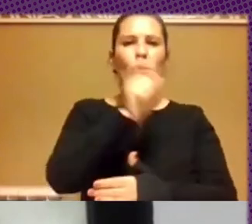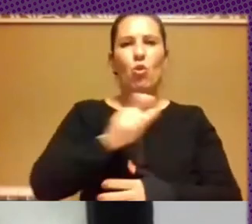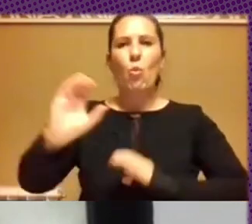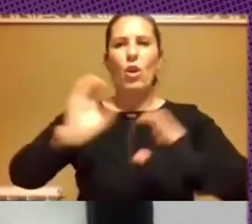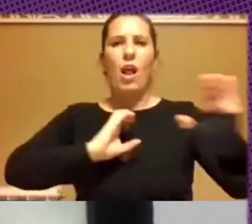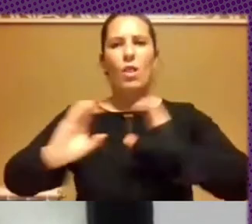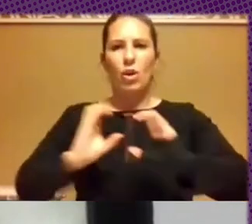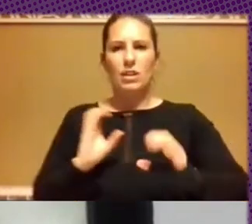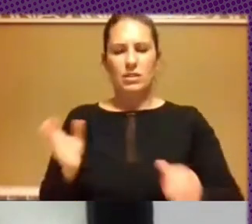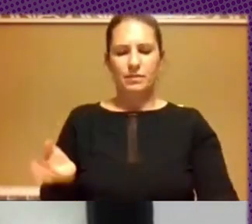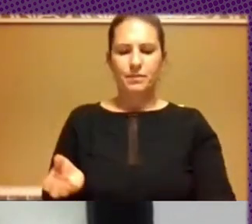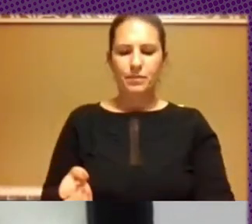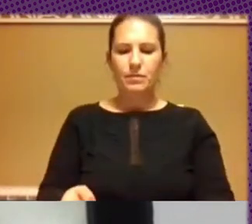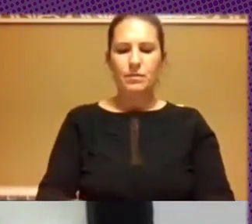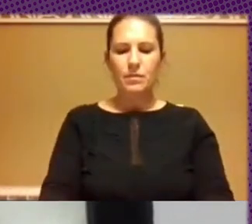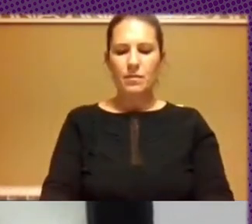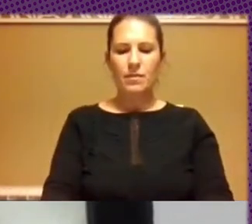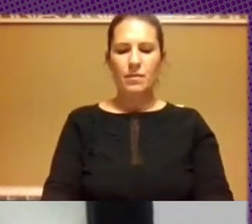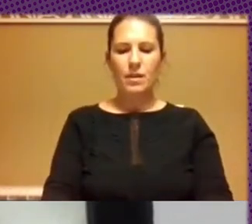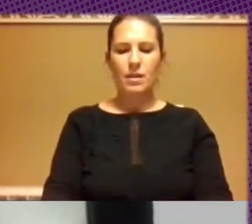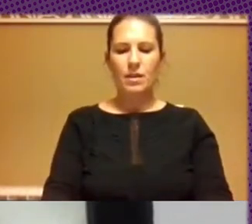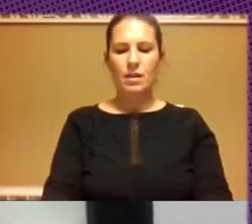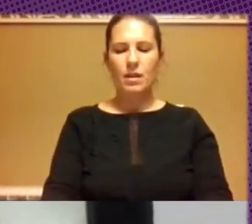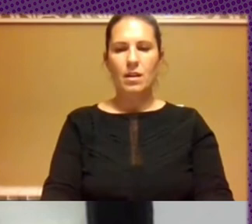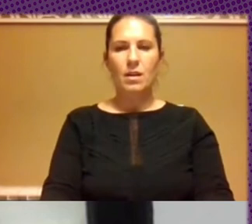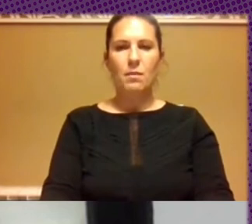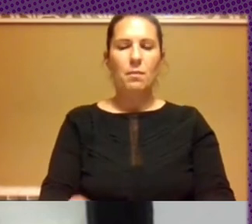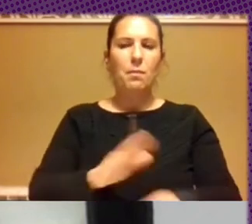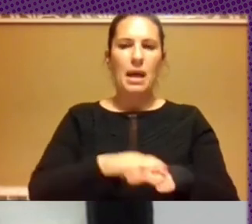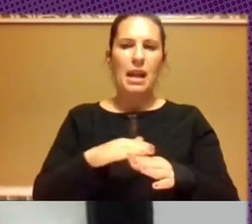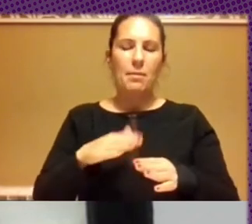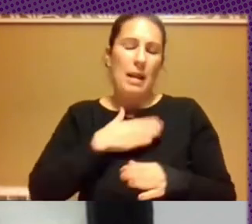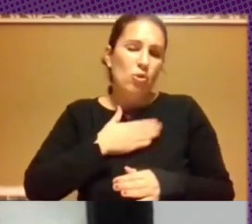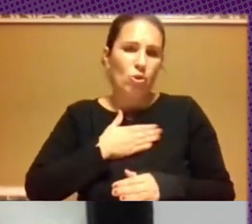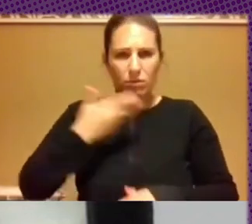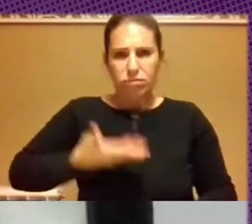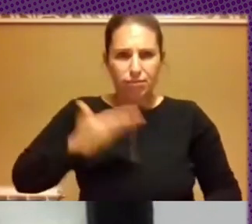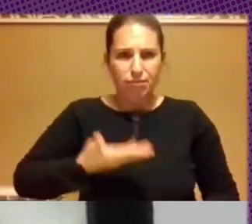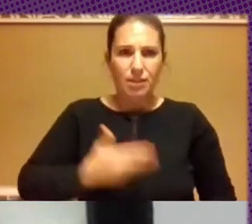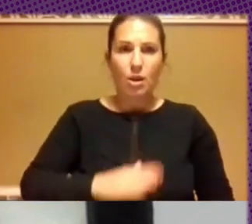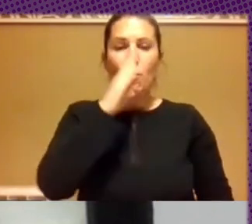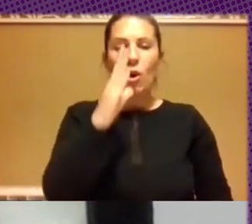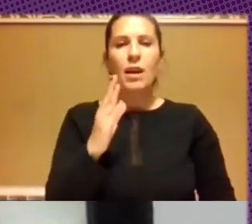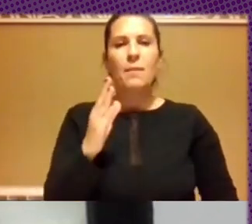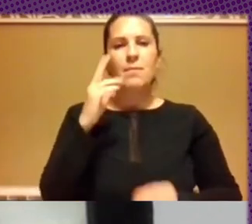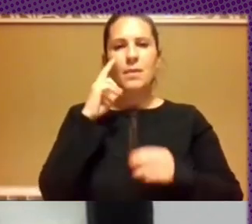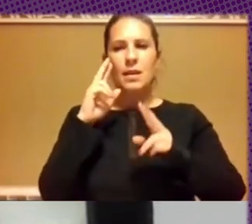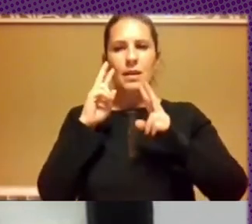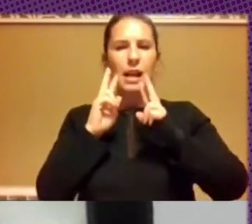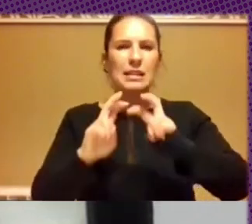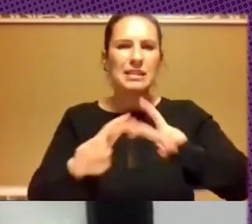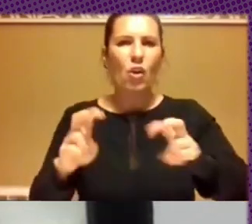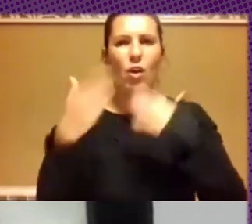que para nosotros nos resulta central porque más allá del rastreo de la conversación en las redes